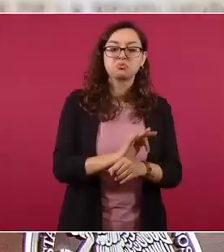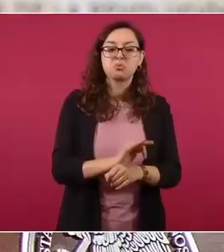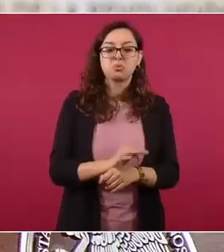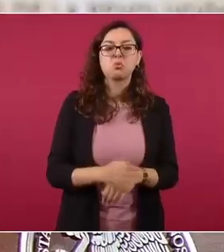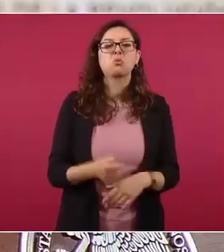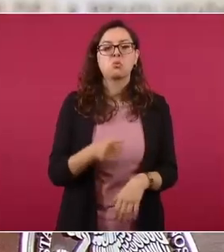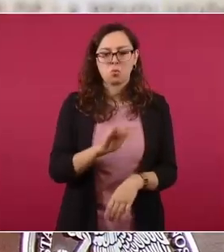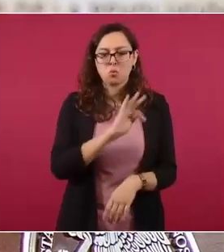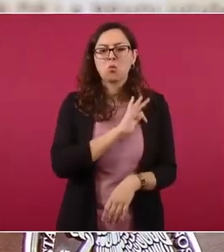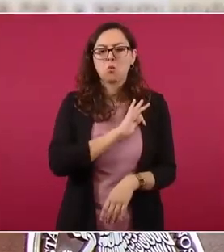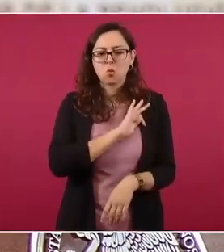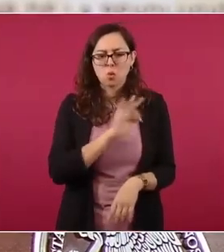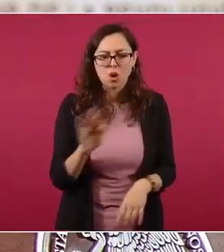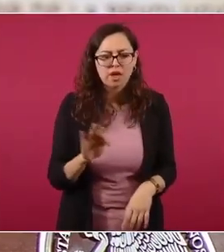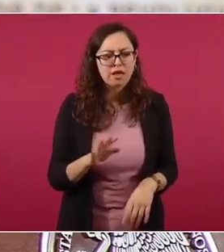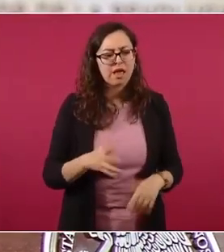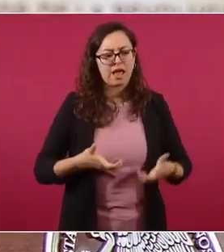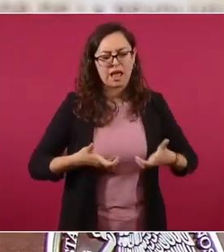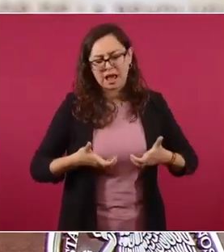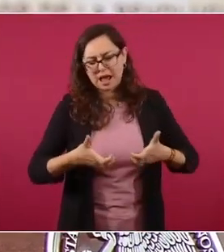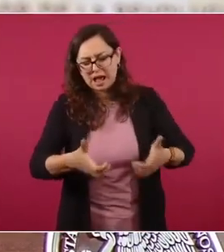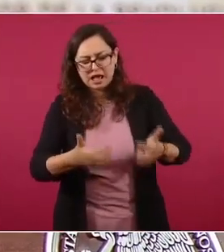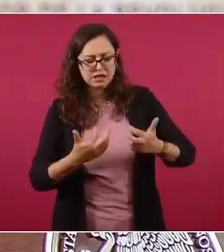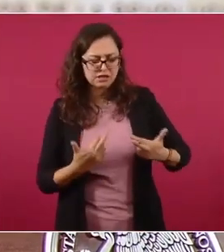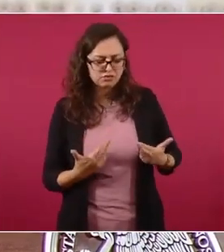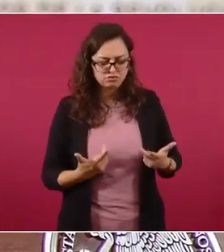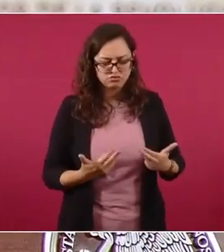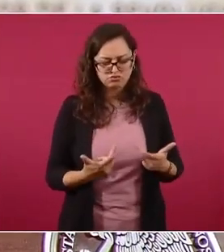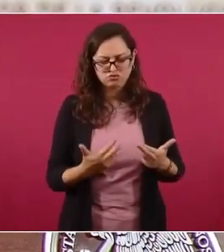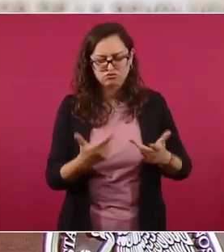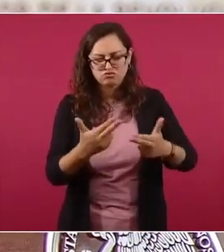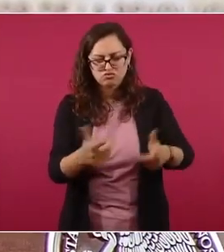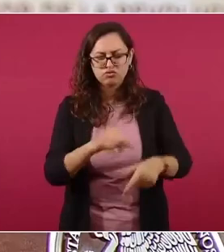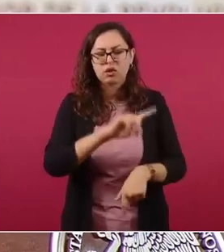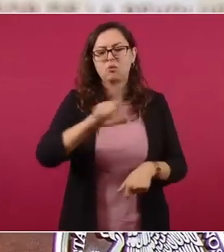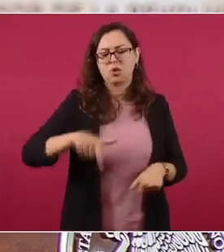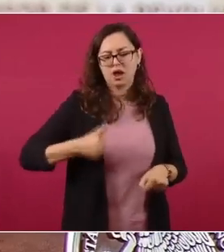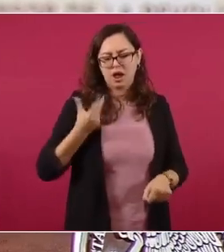banquetas, destruir y construir calles,